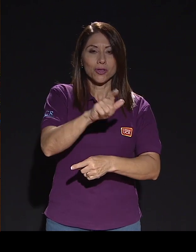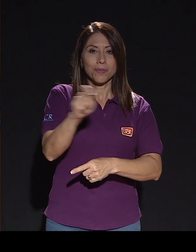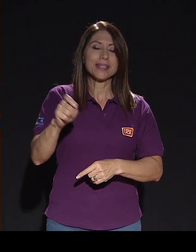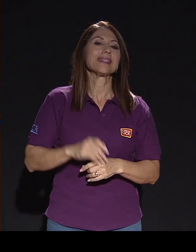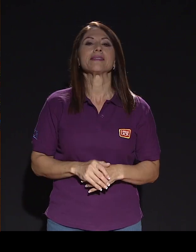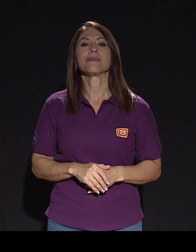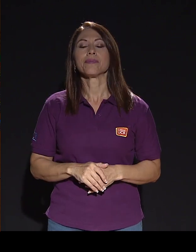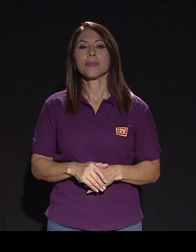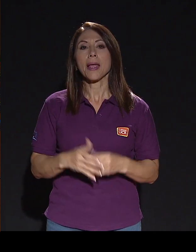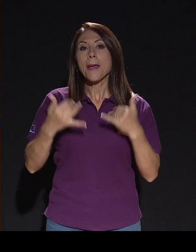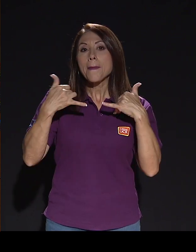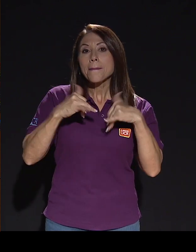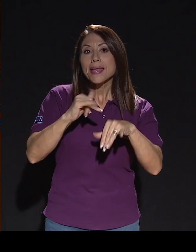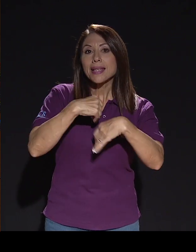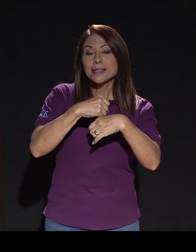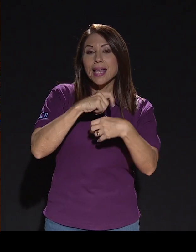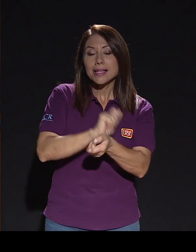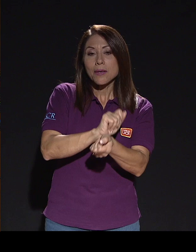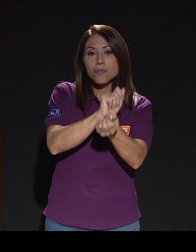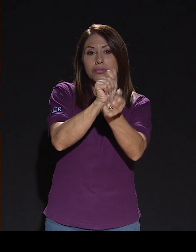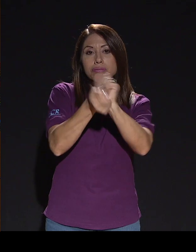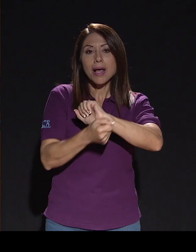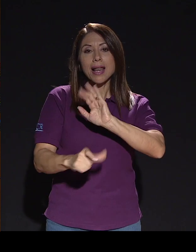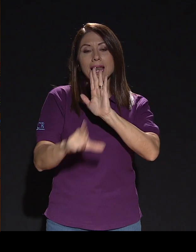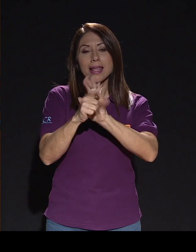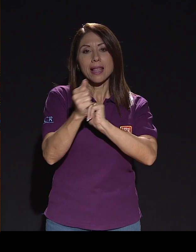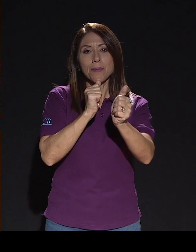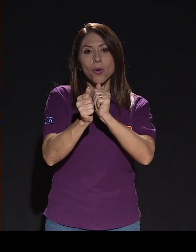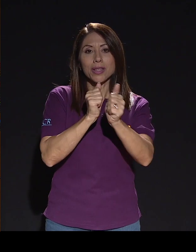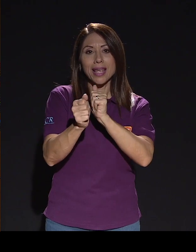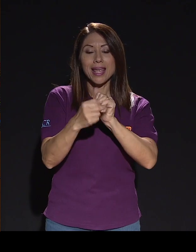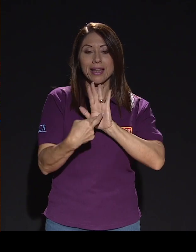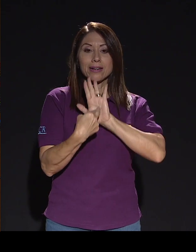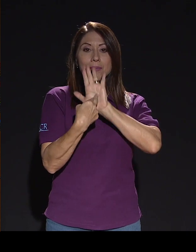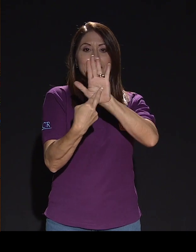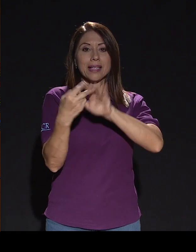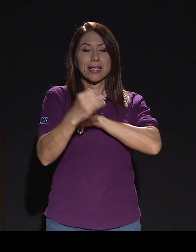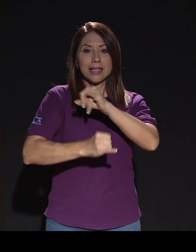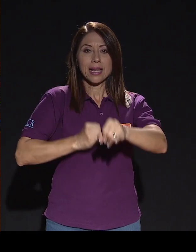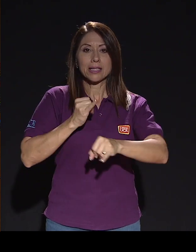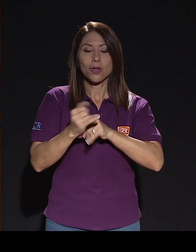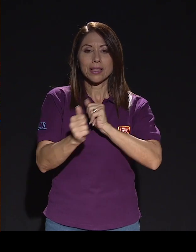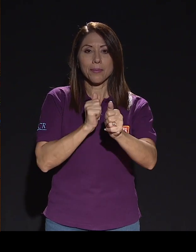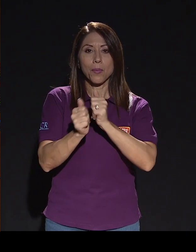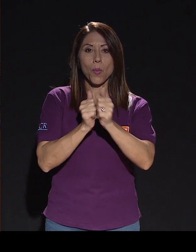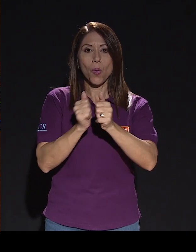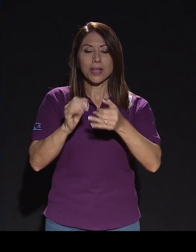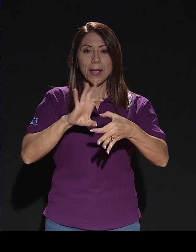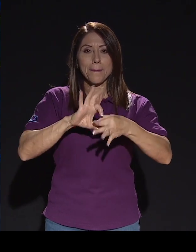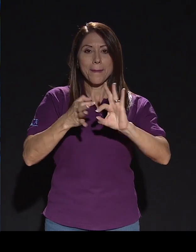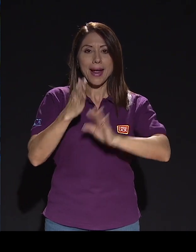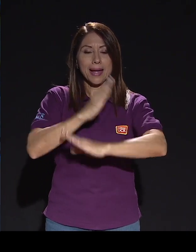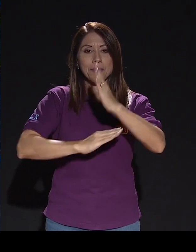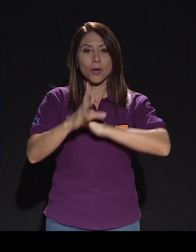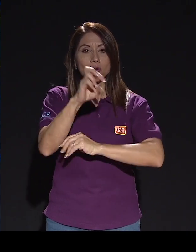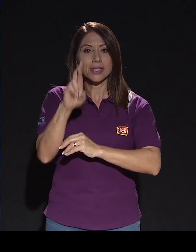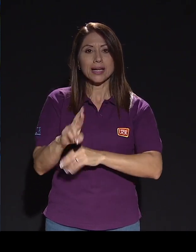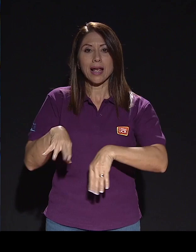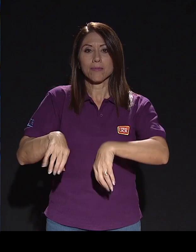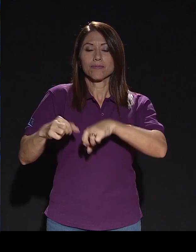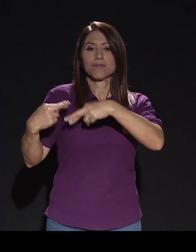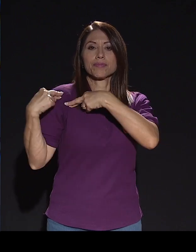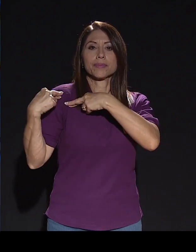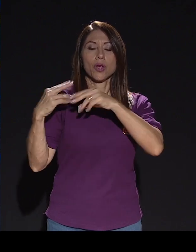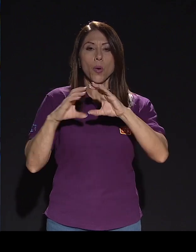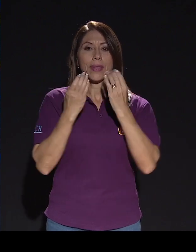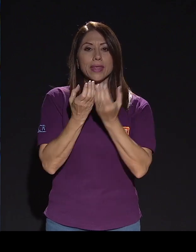Mientras se realiza la modificación a la ley del deporte, la representación internacional del deporte paralímpico de Costa Rica está en manos del Comité Olímpico